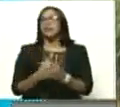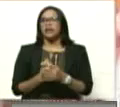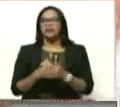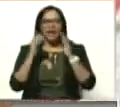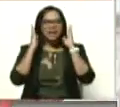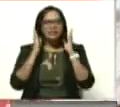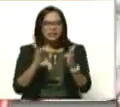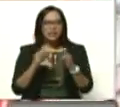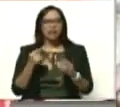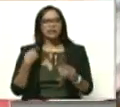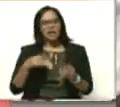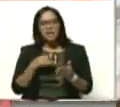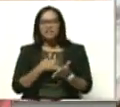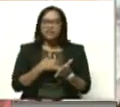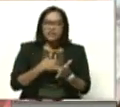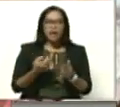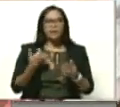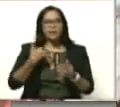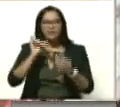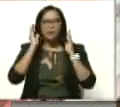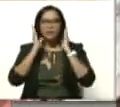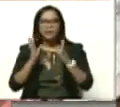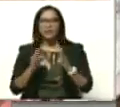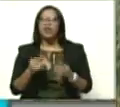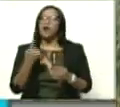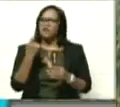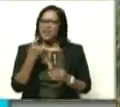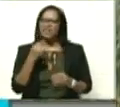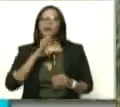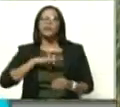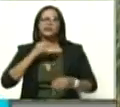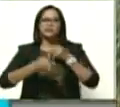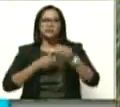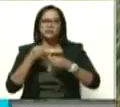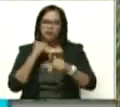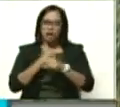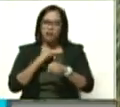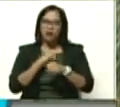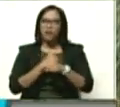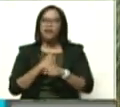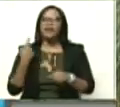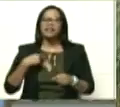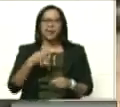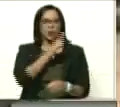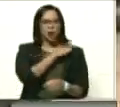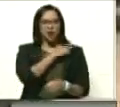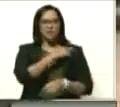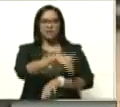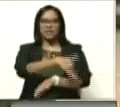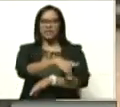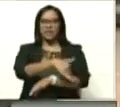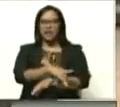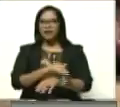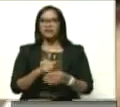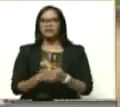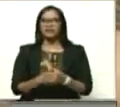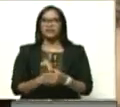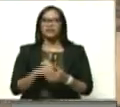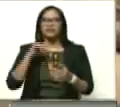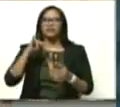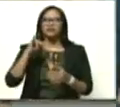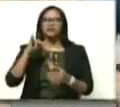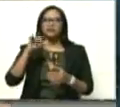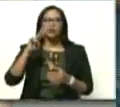pero están atendidas. Falta, pero estamos haciendo el trabajo. Y tenemos los jefes de calles aquí, está la compañera Zuleima, la